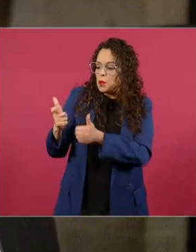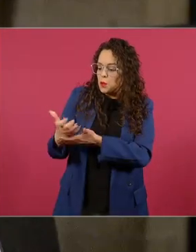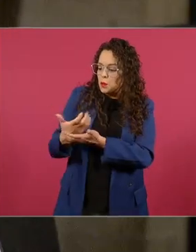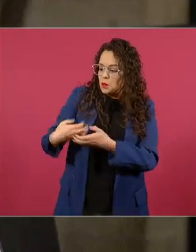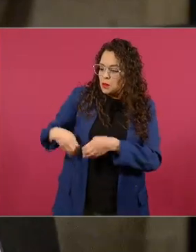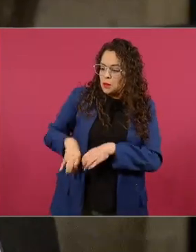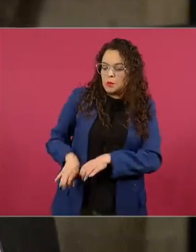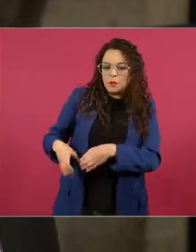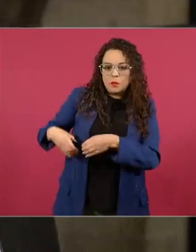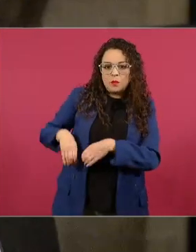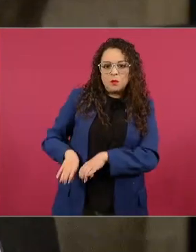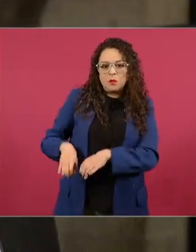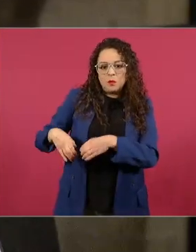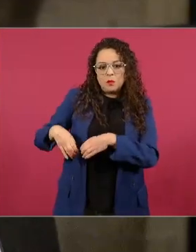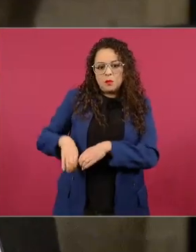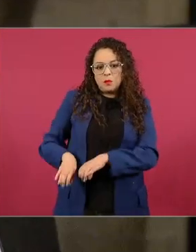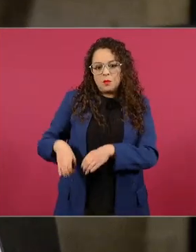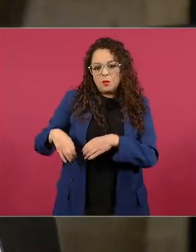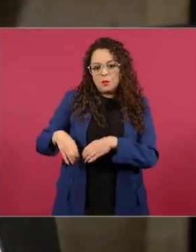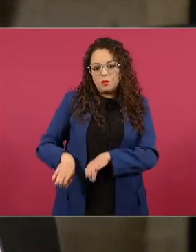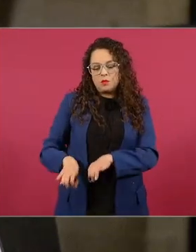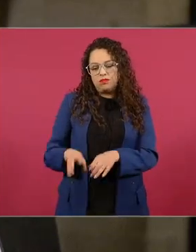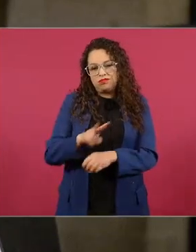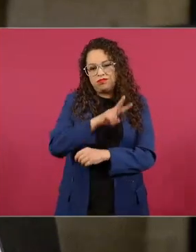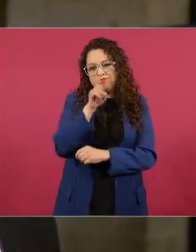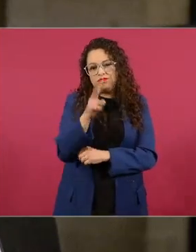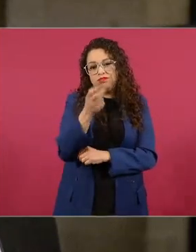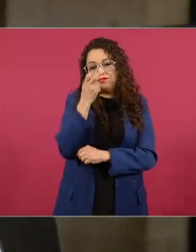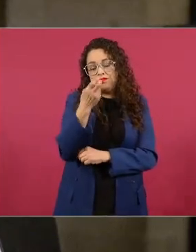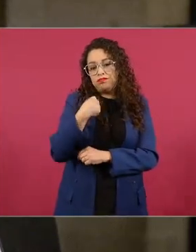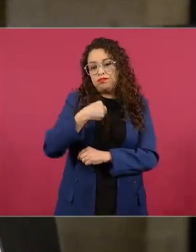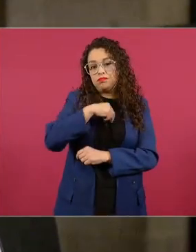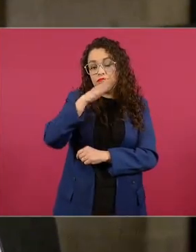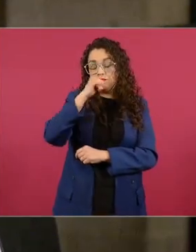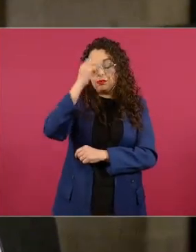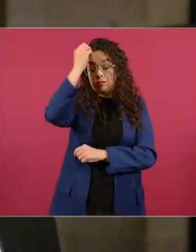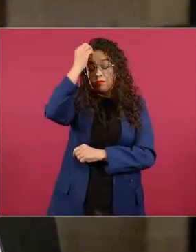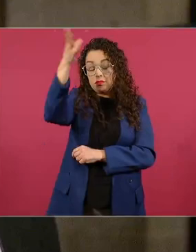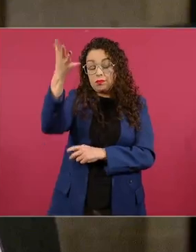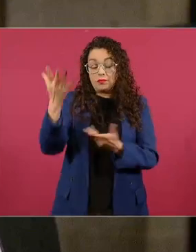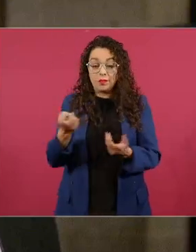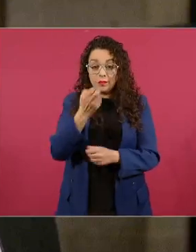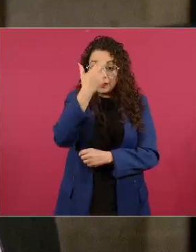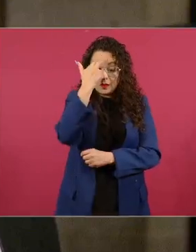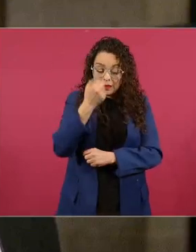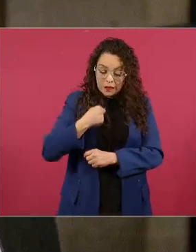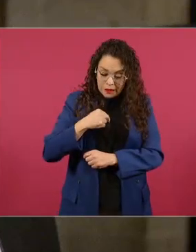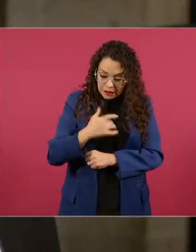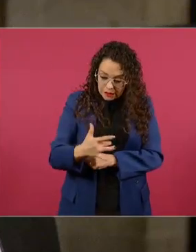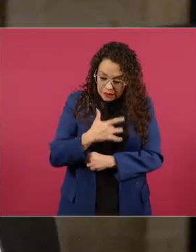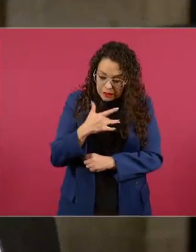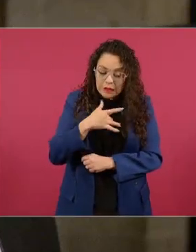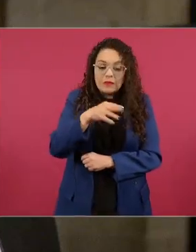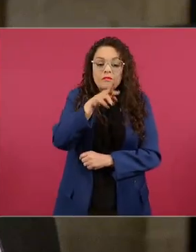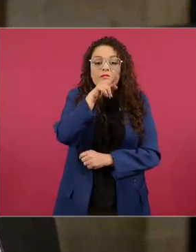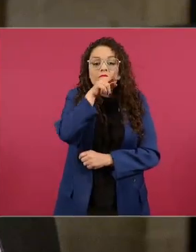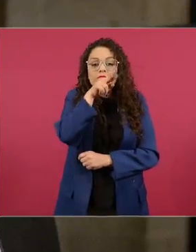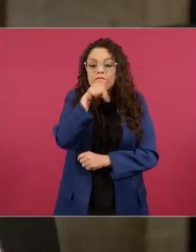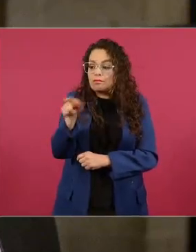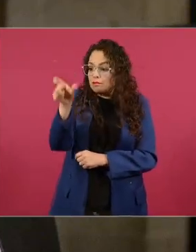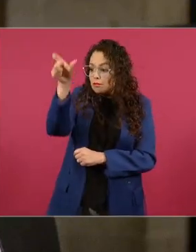lamentables que forman parte de nuestra historia de nuestra memoria pero que evidentemente nos preocupa la posibilidad de que el personaje